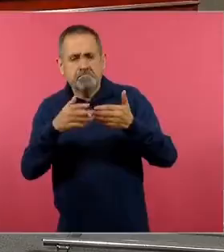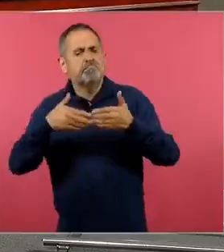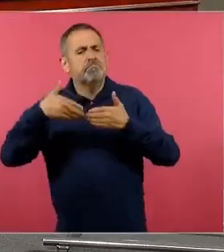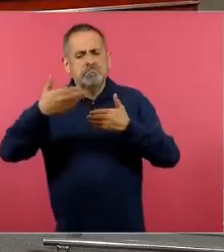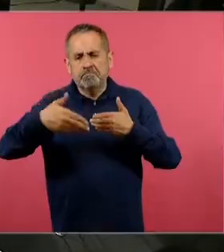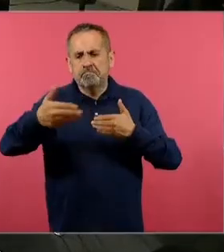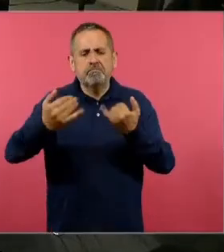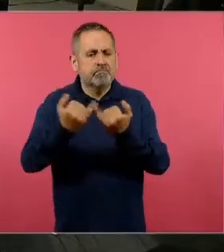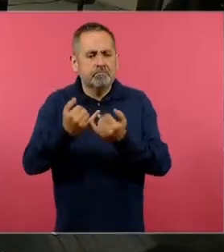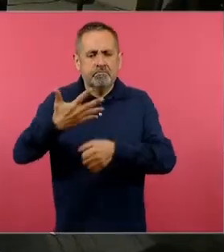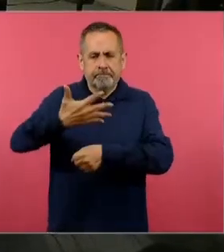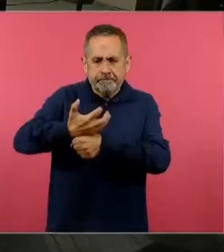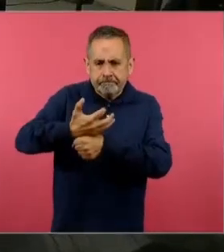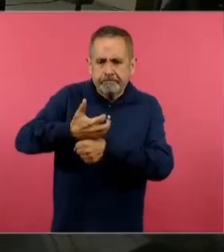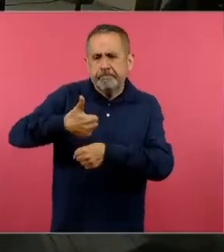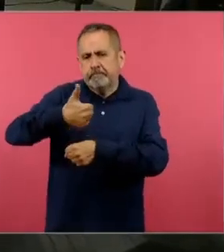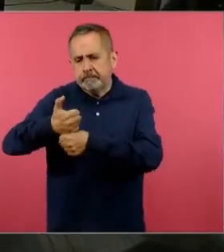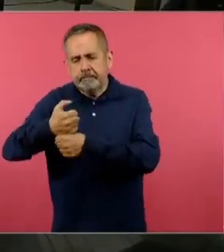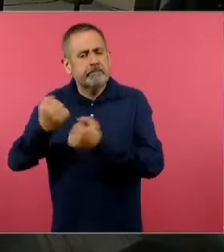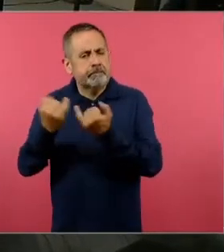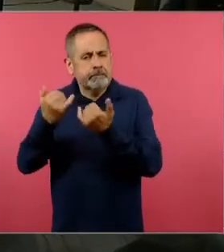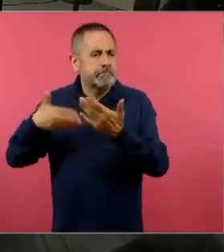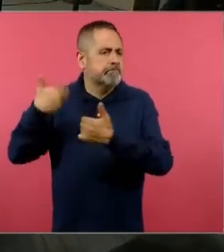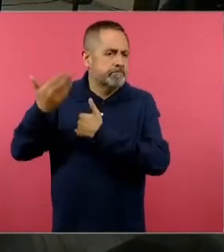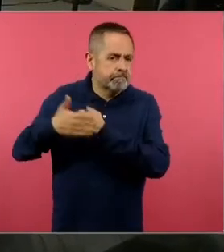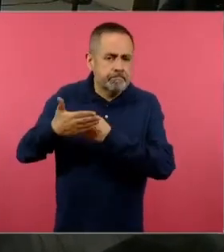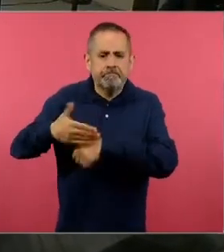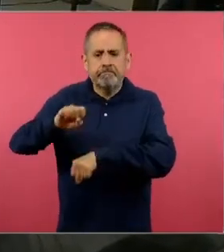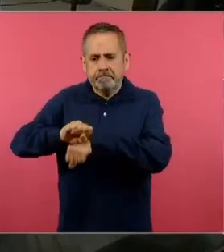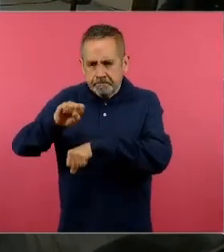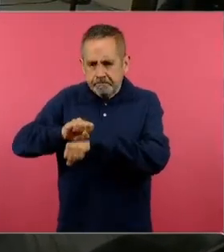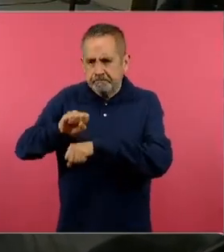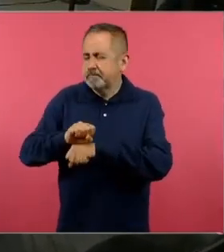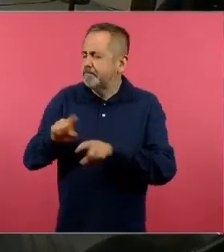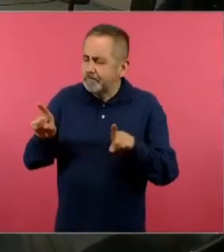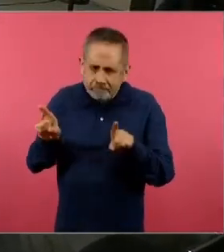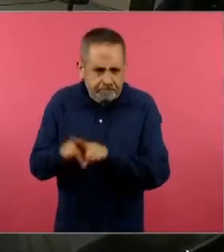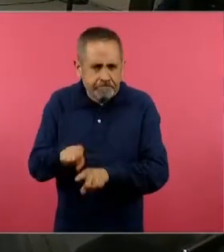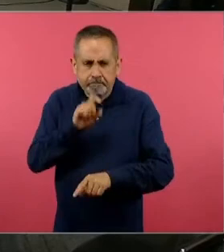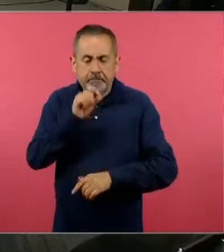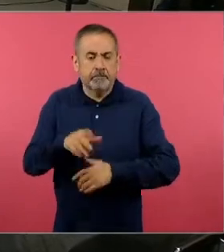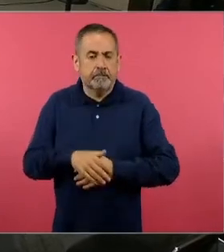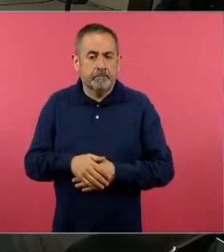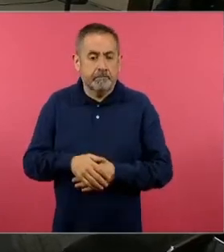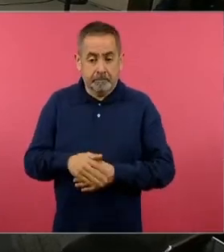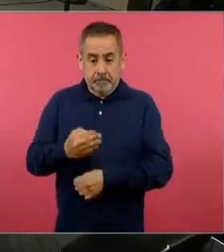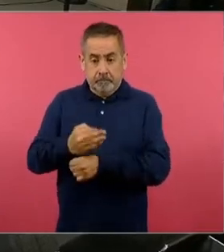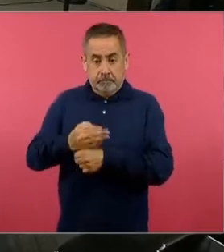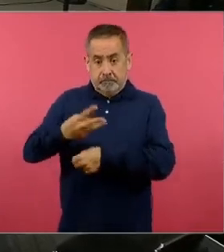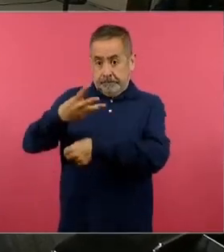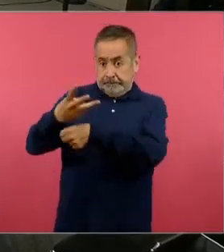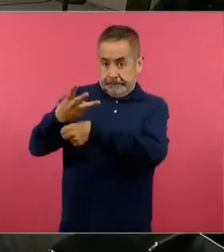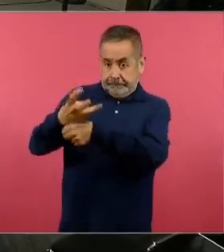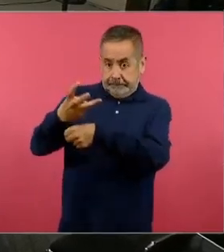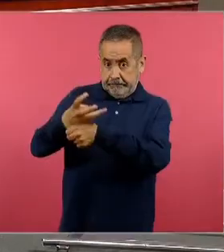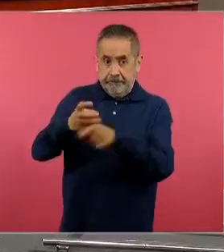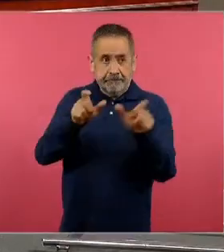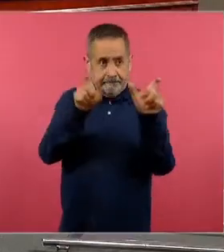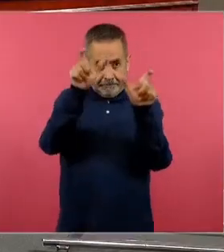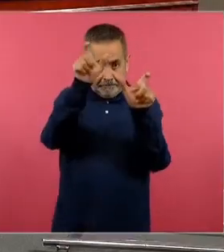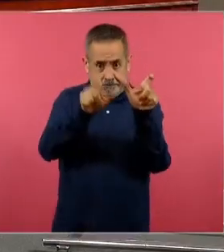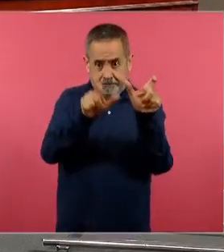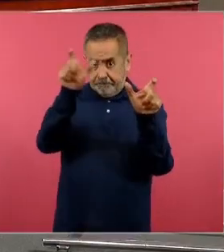quinto y sexto y luego en secundaria que aparece como una sola fase. En el caso de tercer grado, en la segunda columna